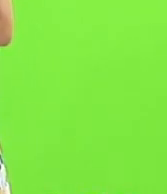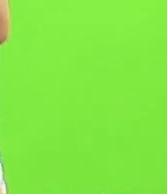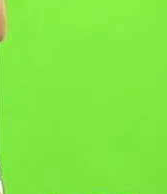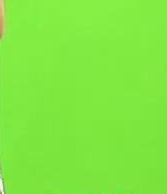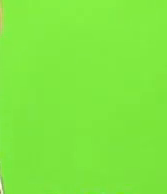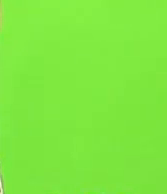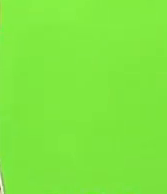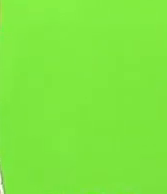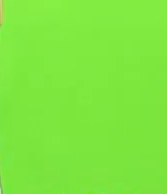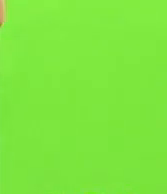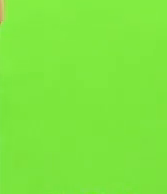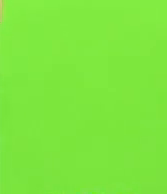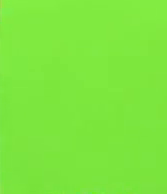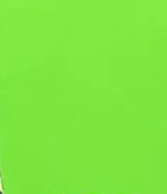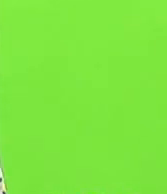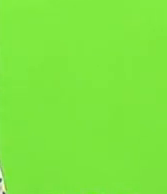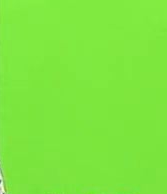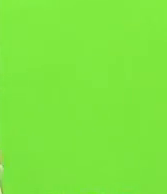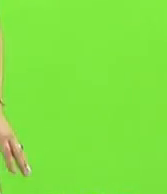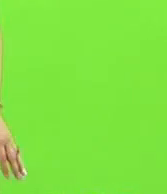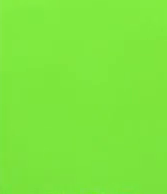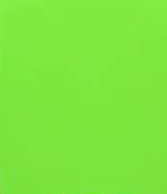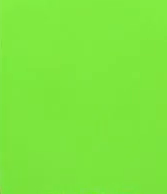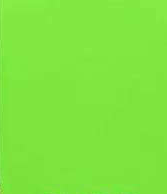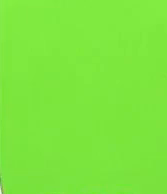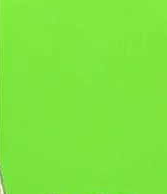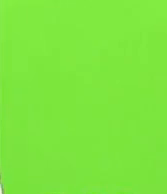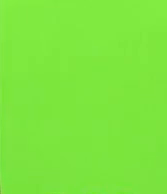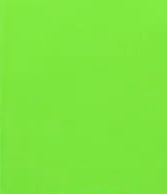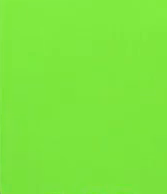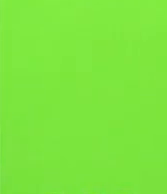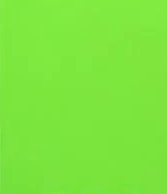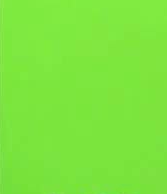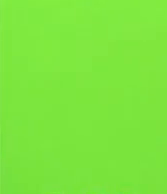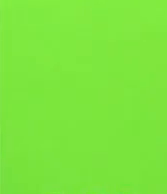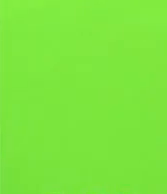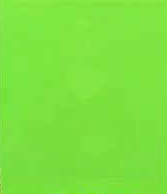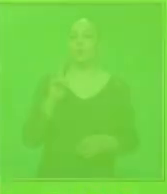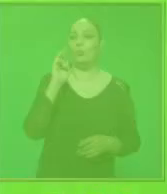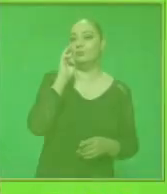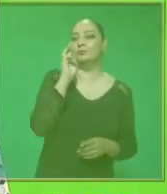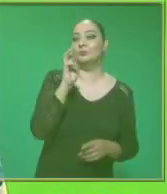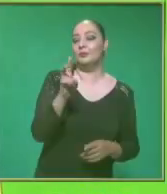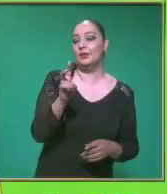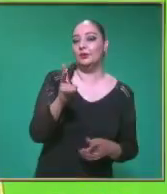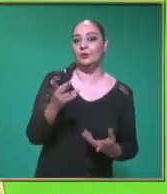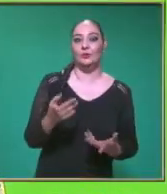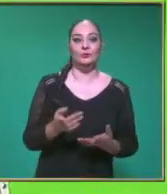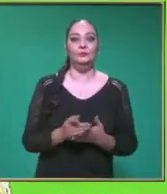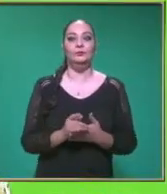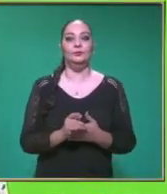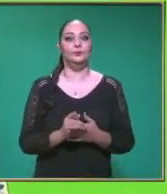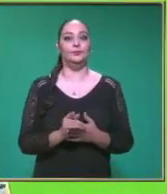actividad De diferentes gráficas De acuerdo a lo que Tú vas a observar Los vamos a presentar